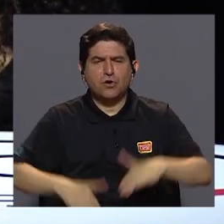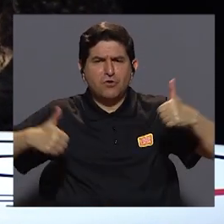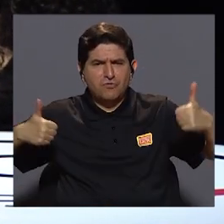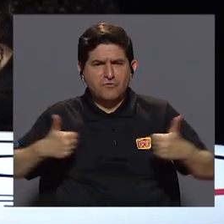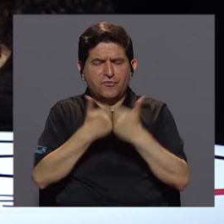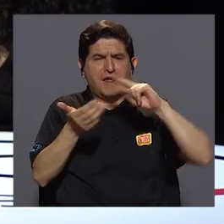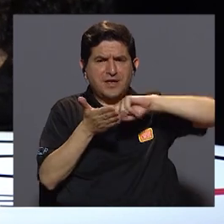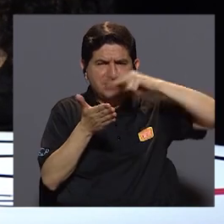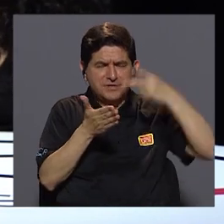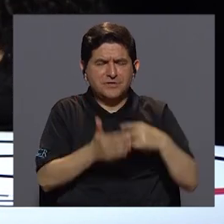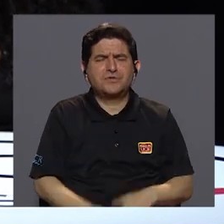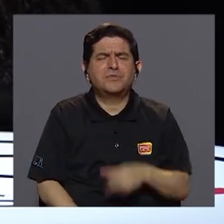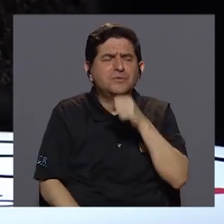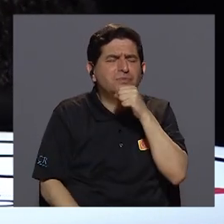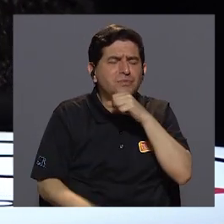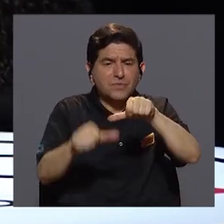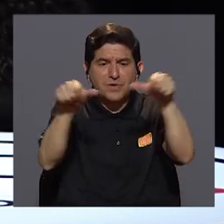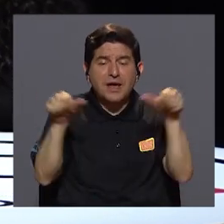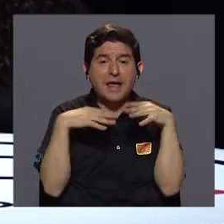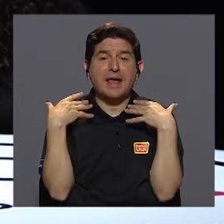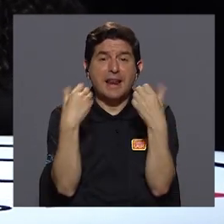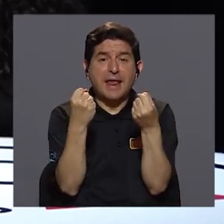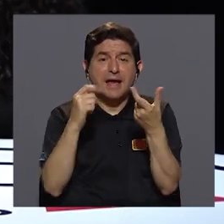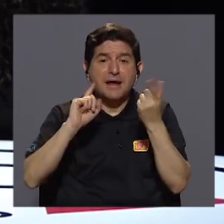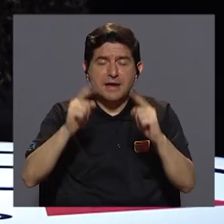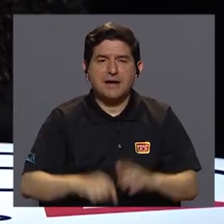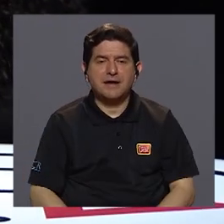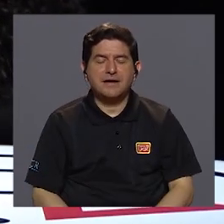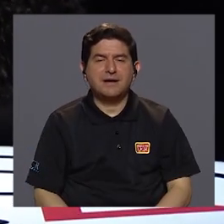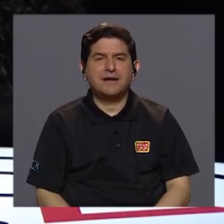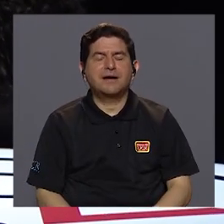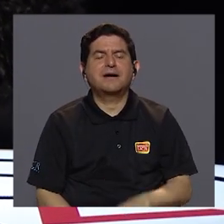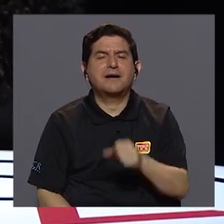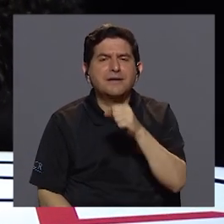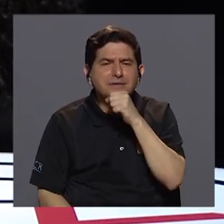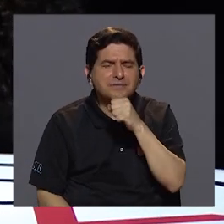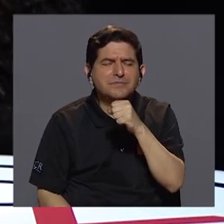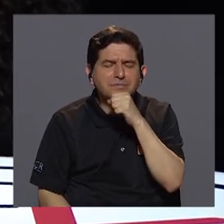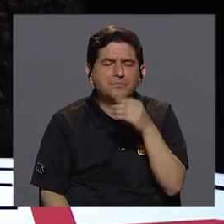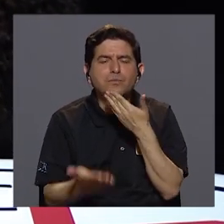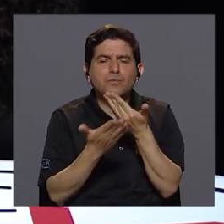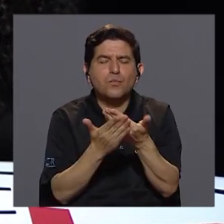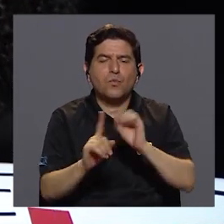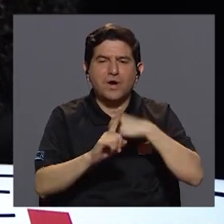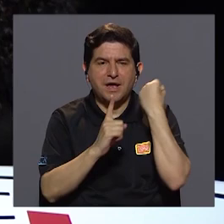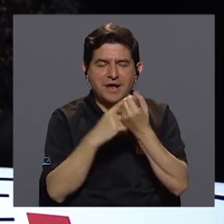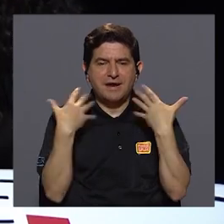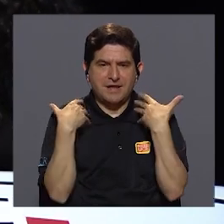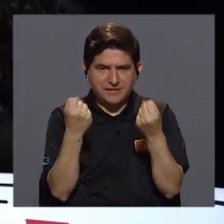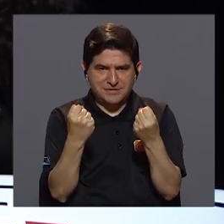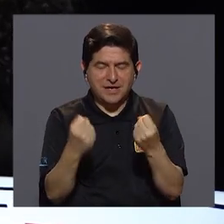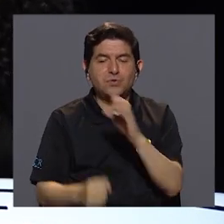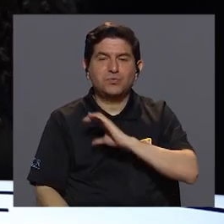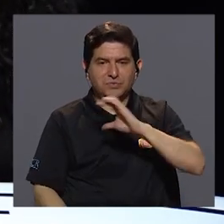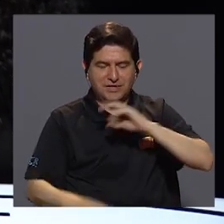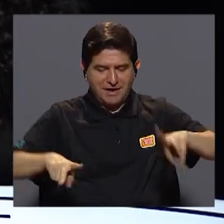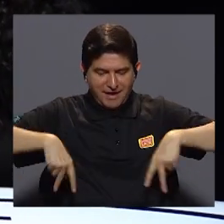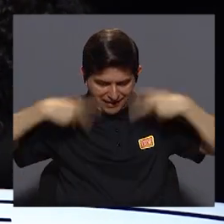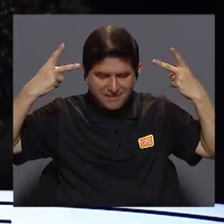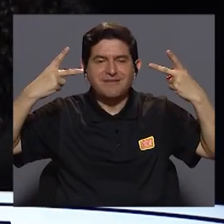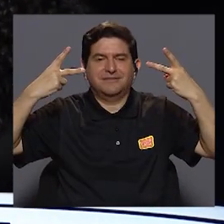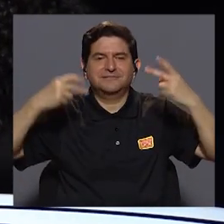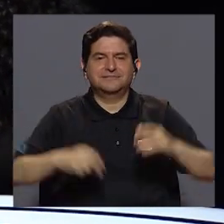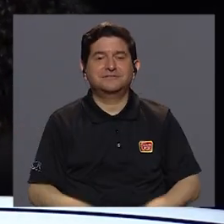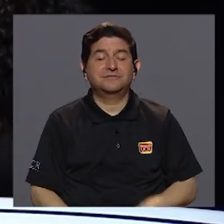desafíos que implica el envejecimiento en el sector salud? Bueno, envejecer en buenas condiciones de salud. Calidad de vida. Calidad de vida, es